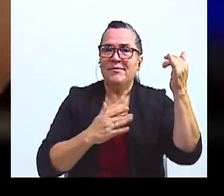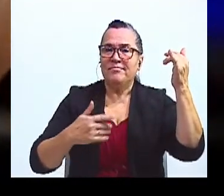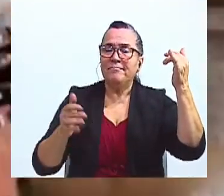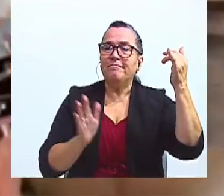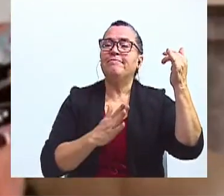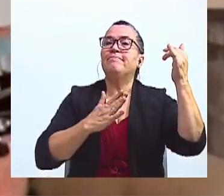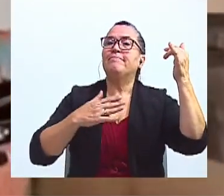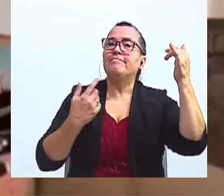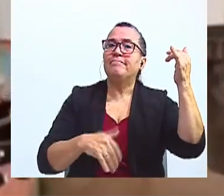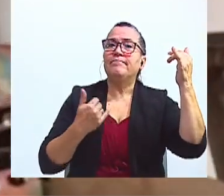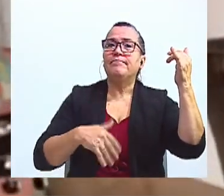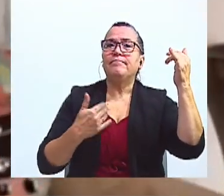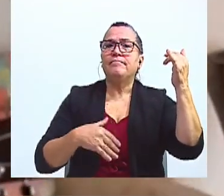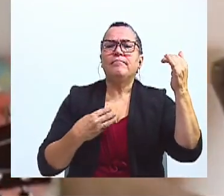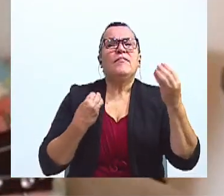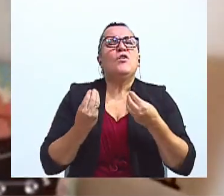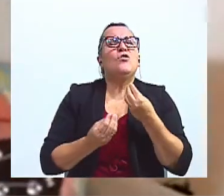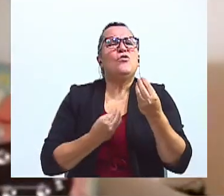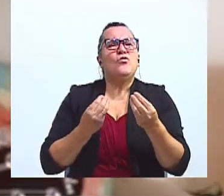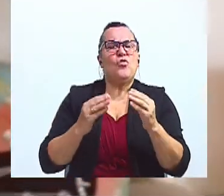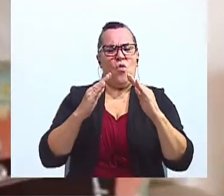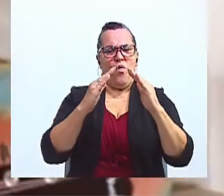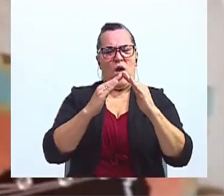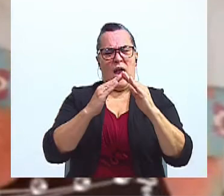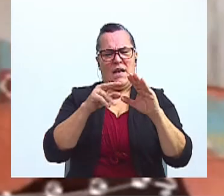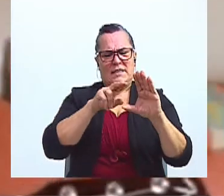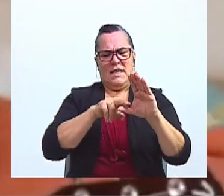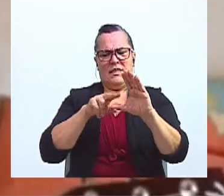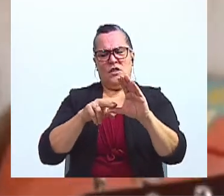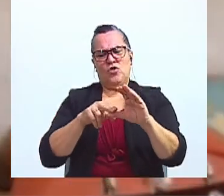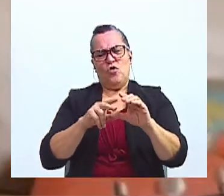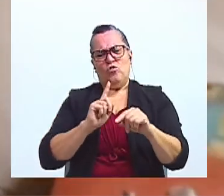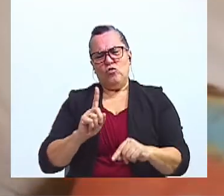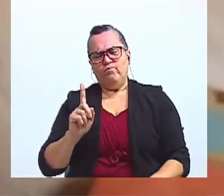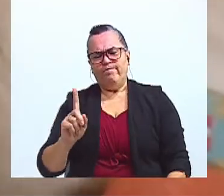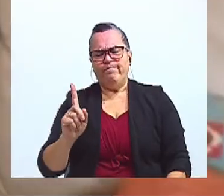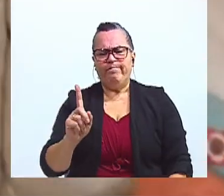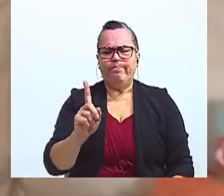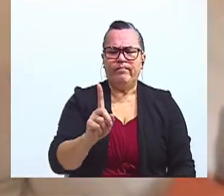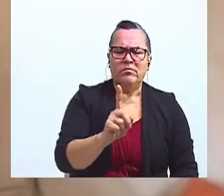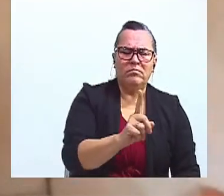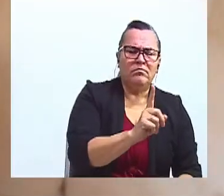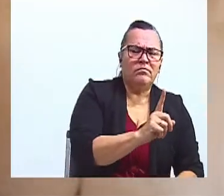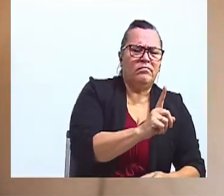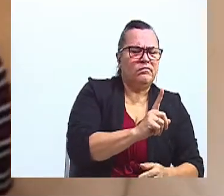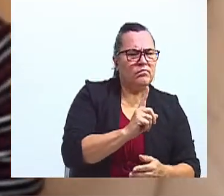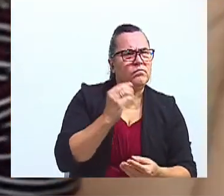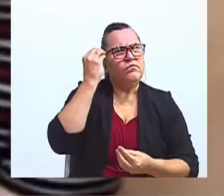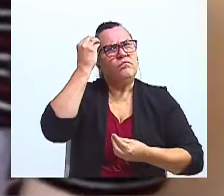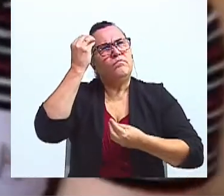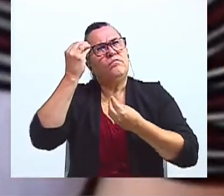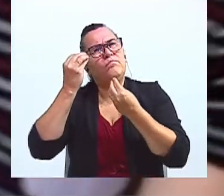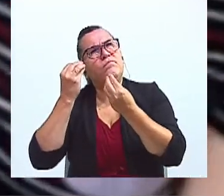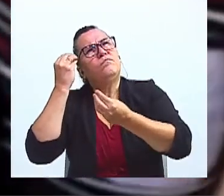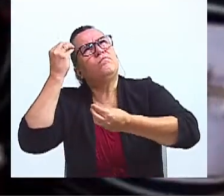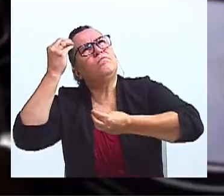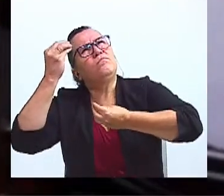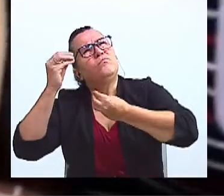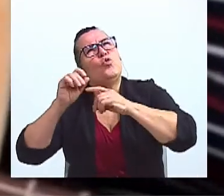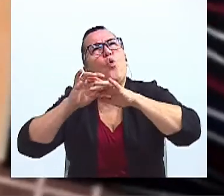Le he dado vueltas al sillón Como